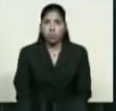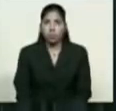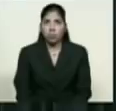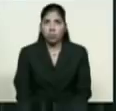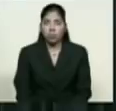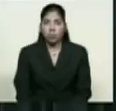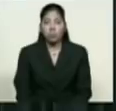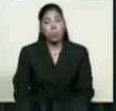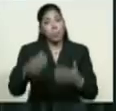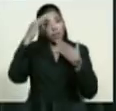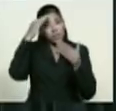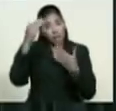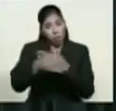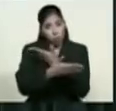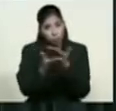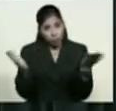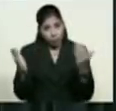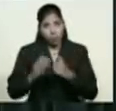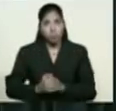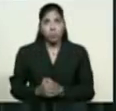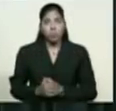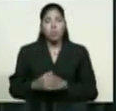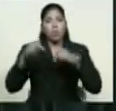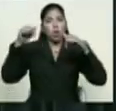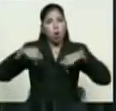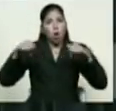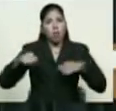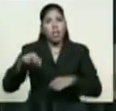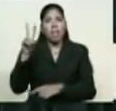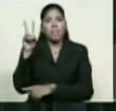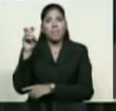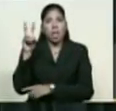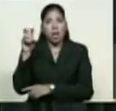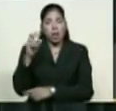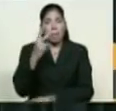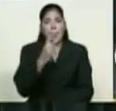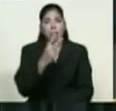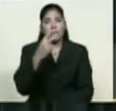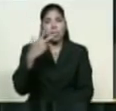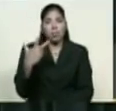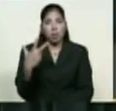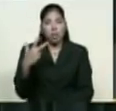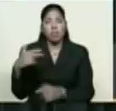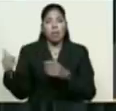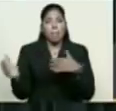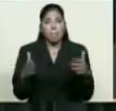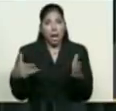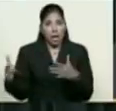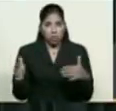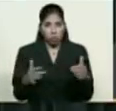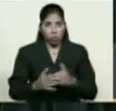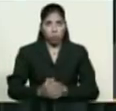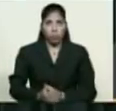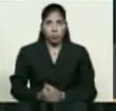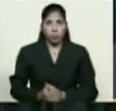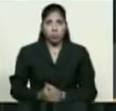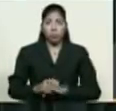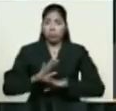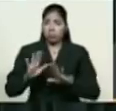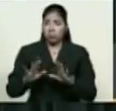familias venezolanas. Hoy, viernes 23 de marzo, cumpliendo las instrucciones del presidente de la República,